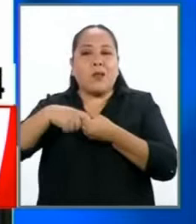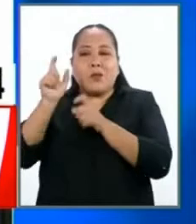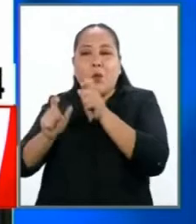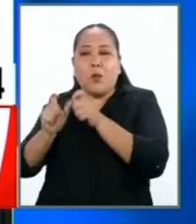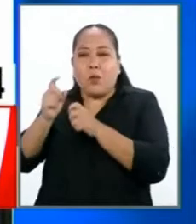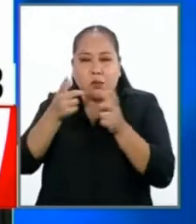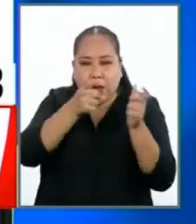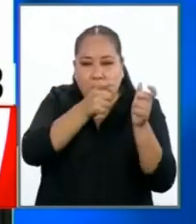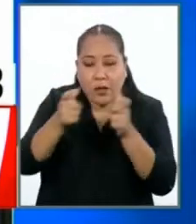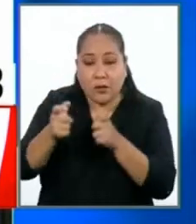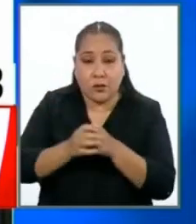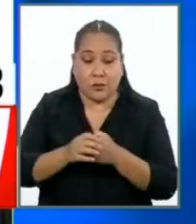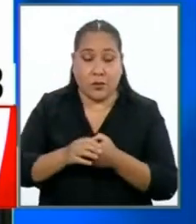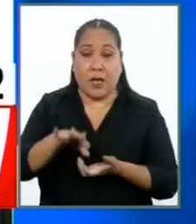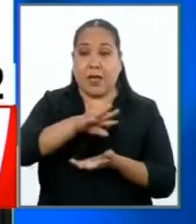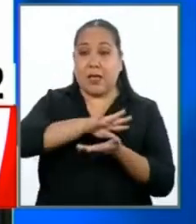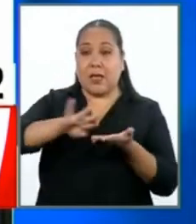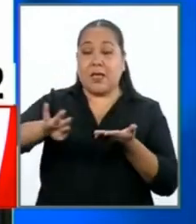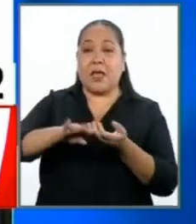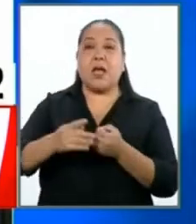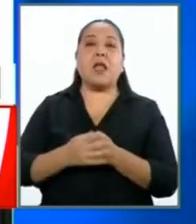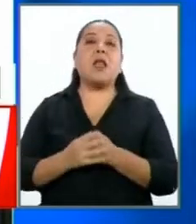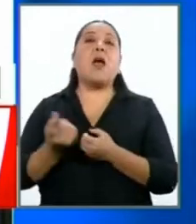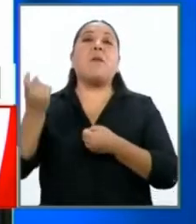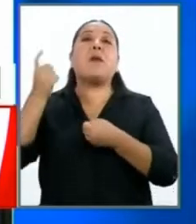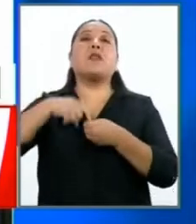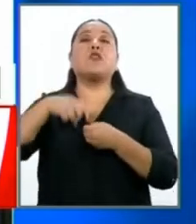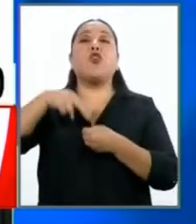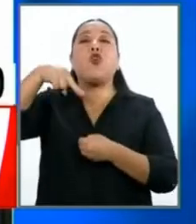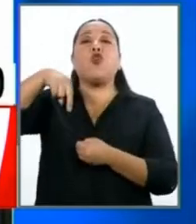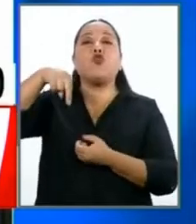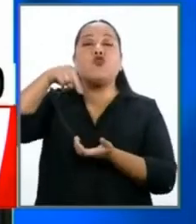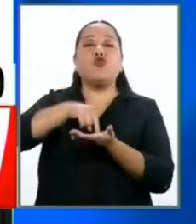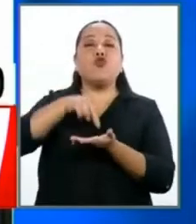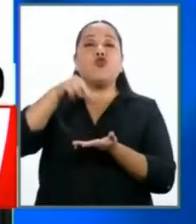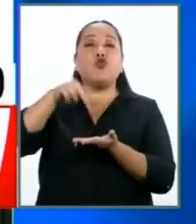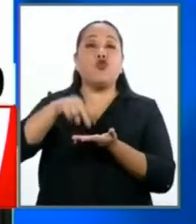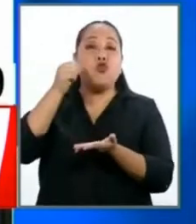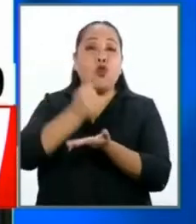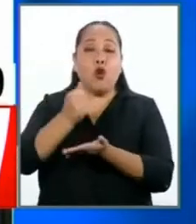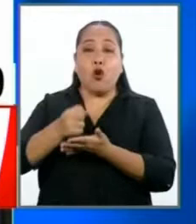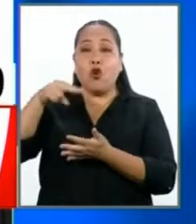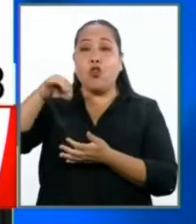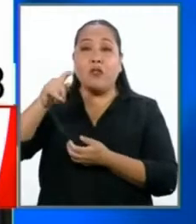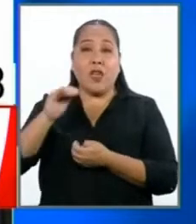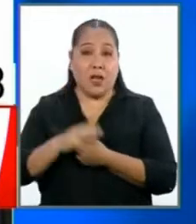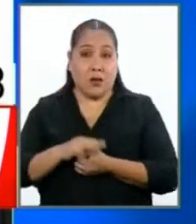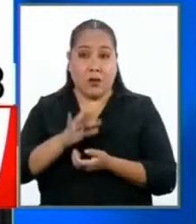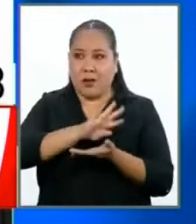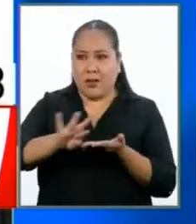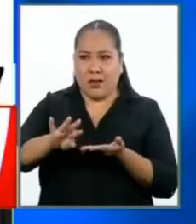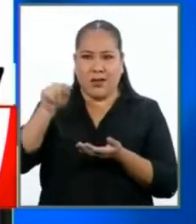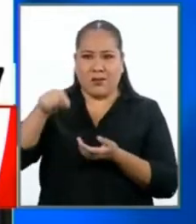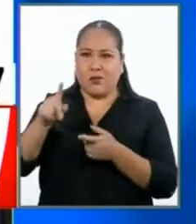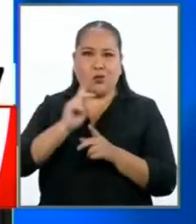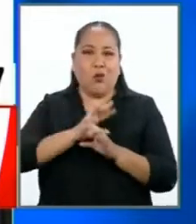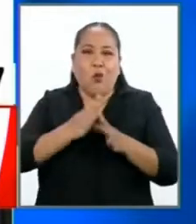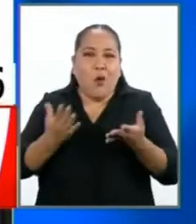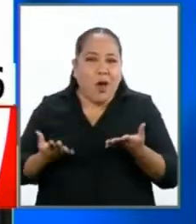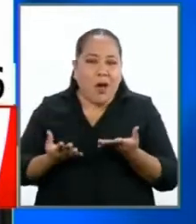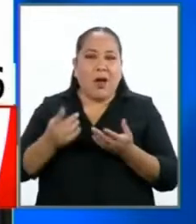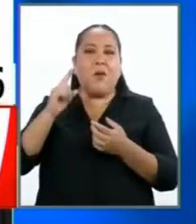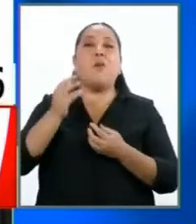eliminaron la participación de un notario público y eso es dañino porque nadie controla